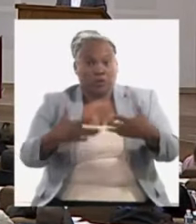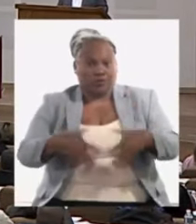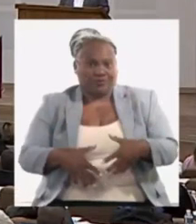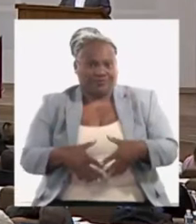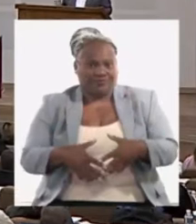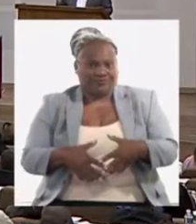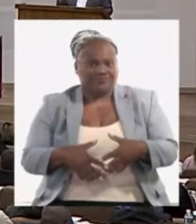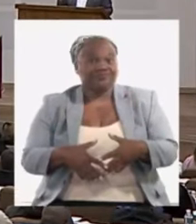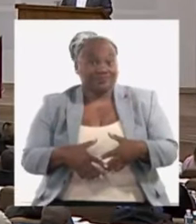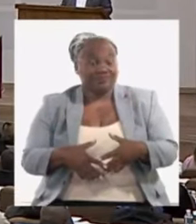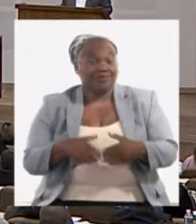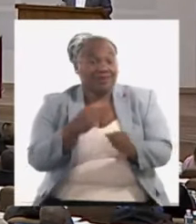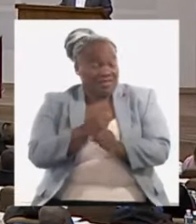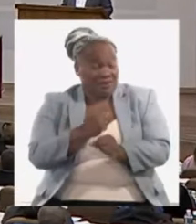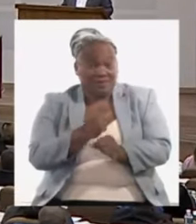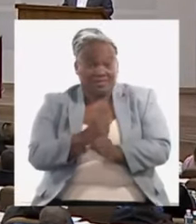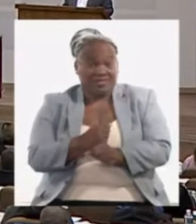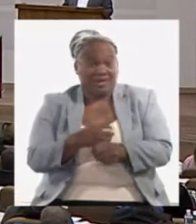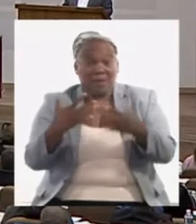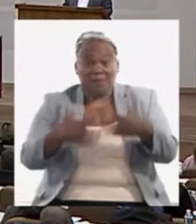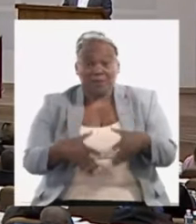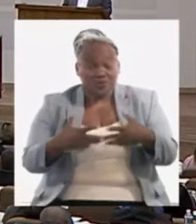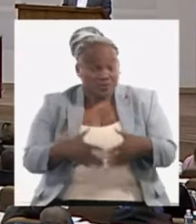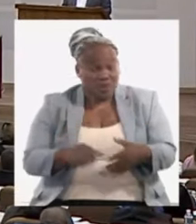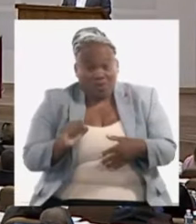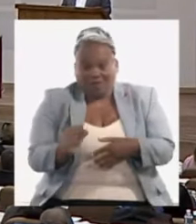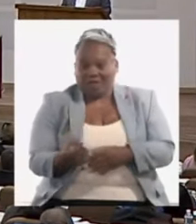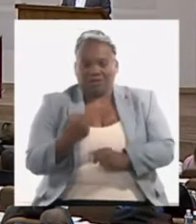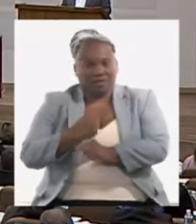el fundamento está en la producción y para producir hay que trabajar